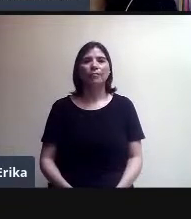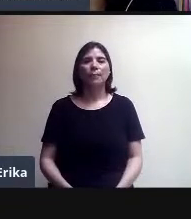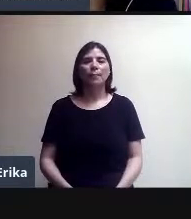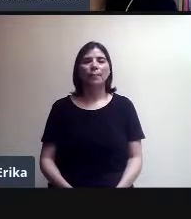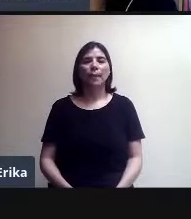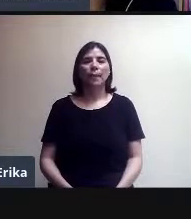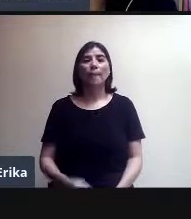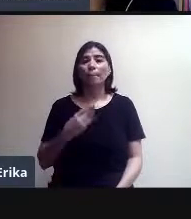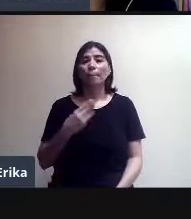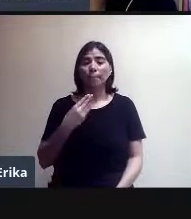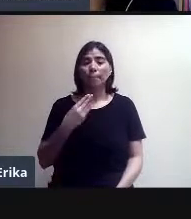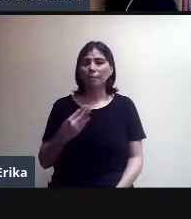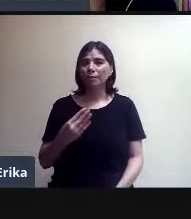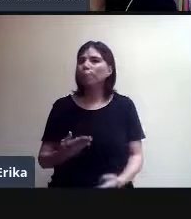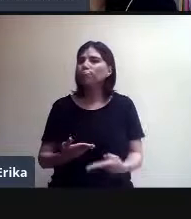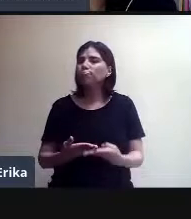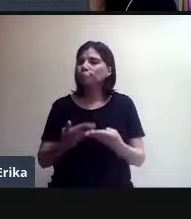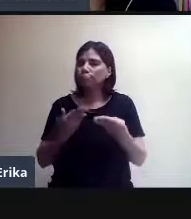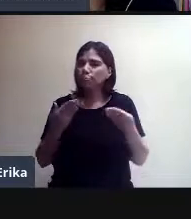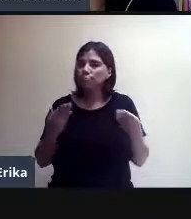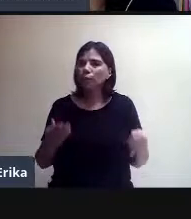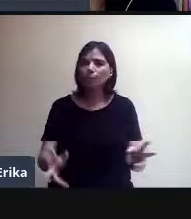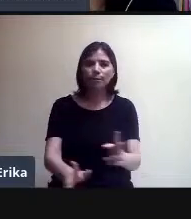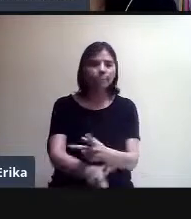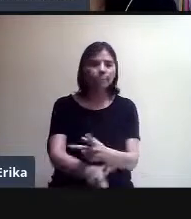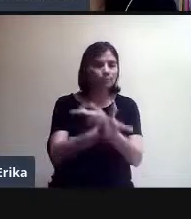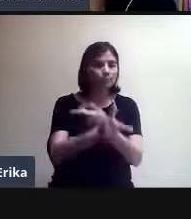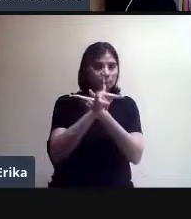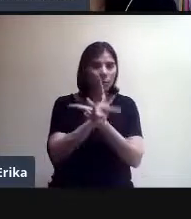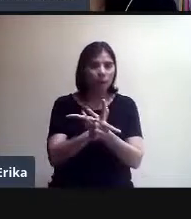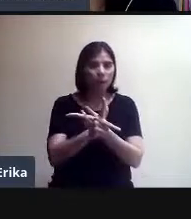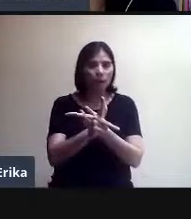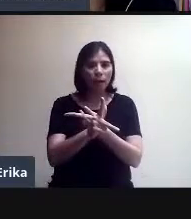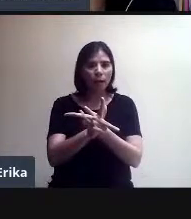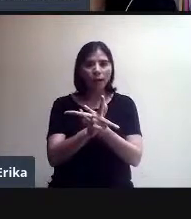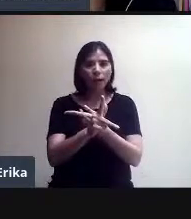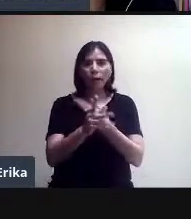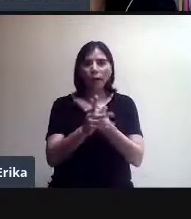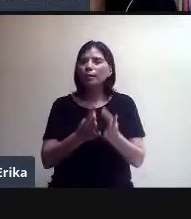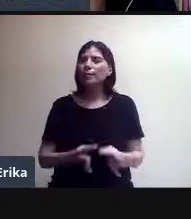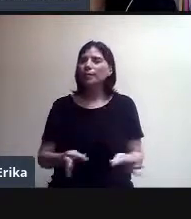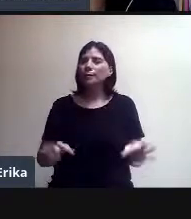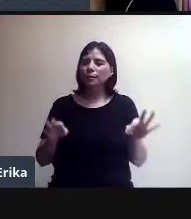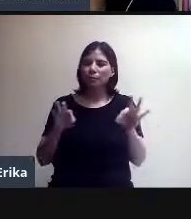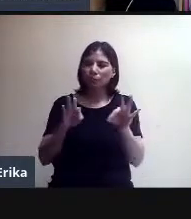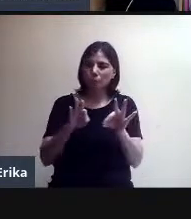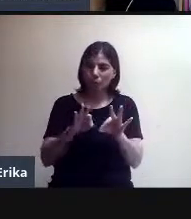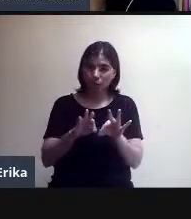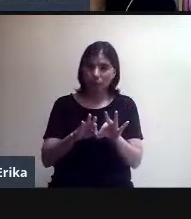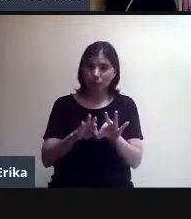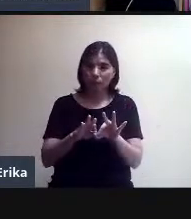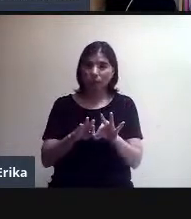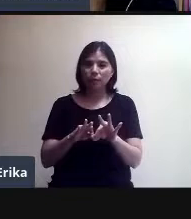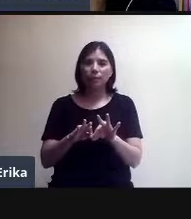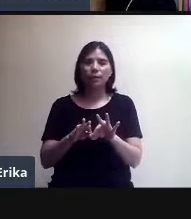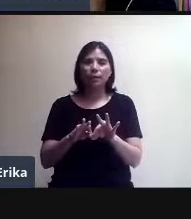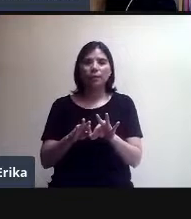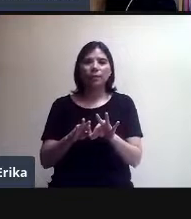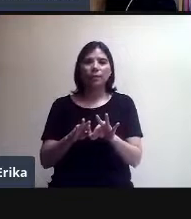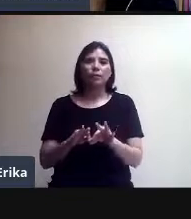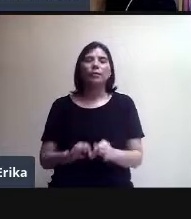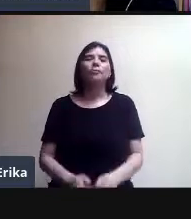Bien, pues, durante la sesión, maestros, es importante crear un ambiente de empatía. Nosotros tenemos que ser entusiastas